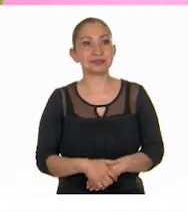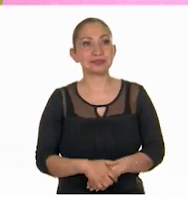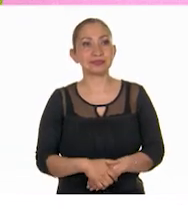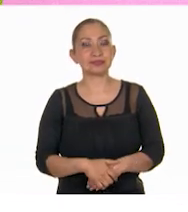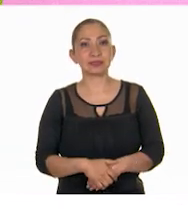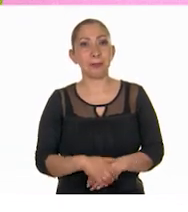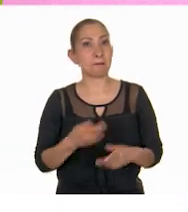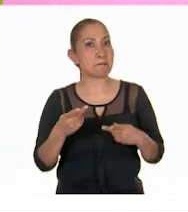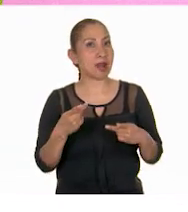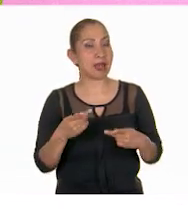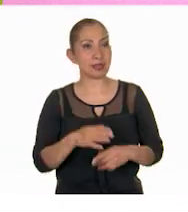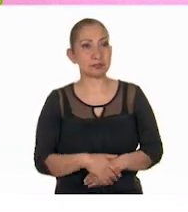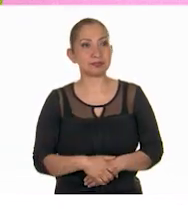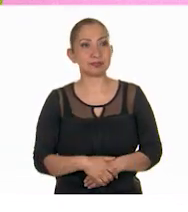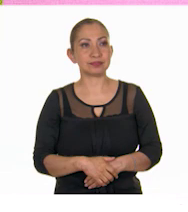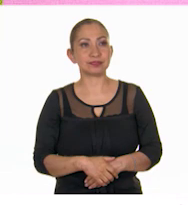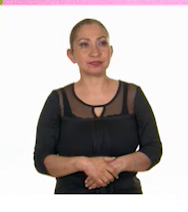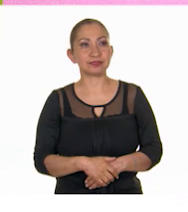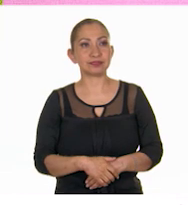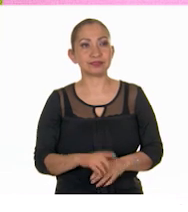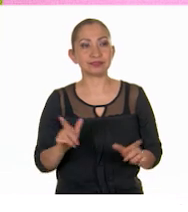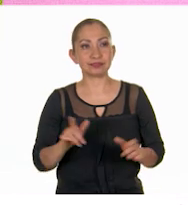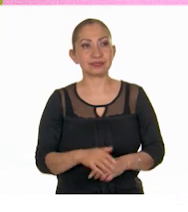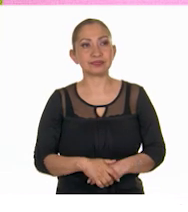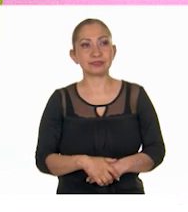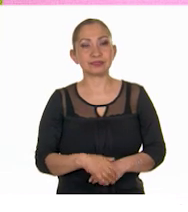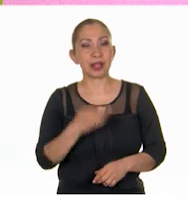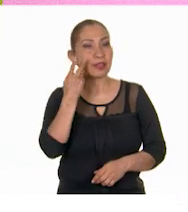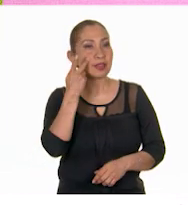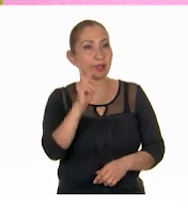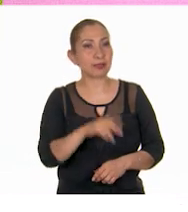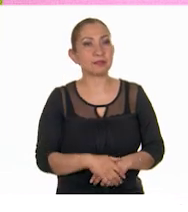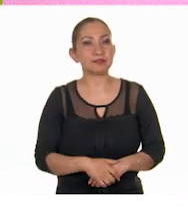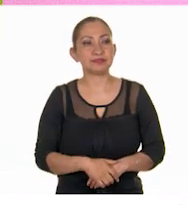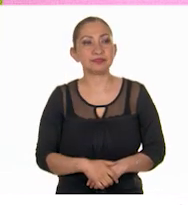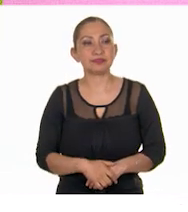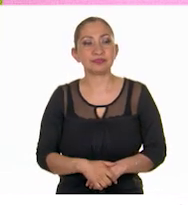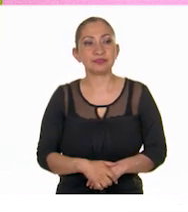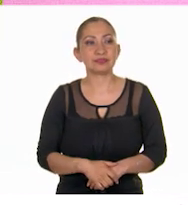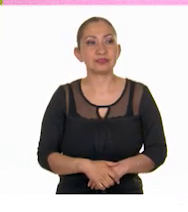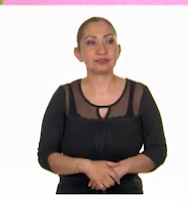¿Estás preparada, maestra? Sí, lista. A ver...